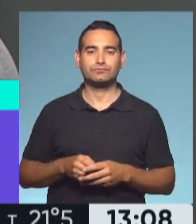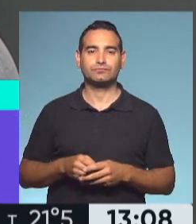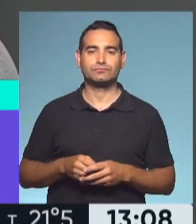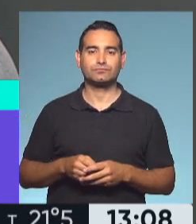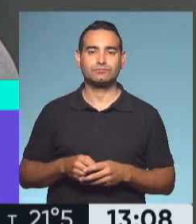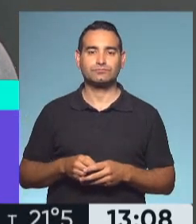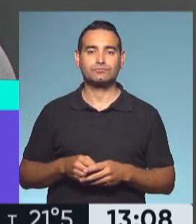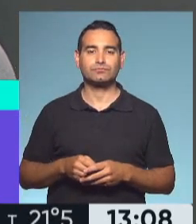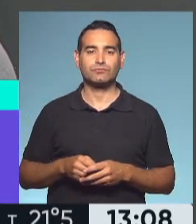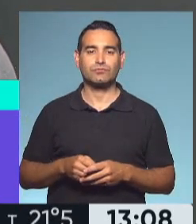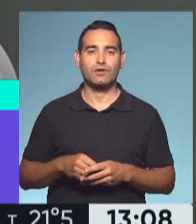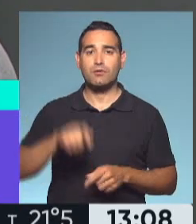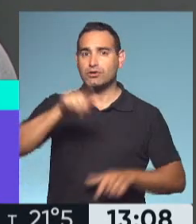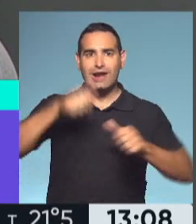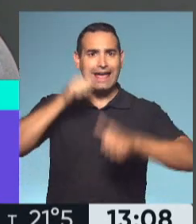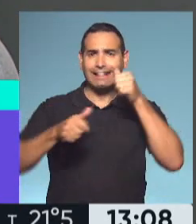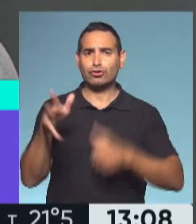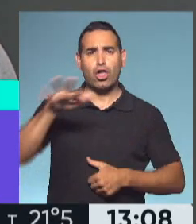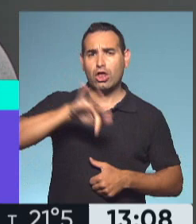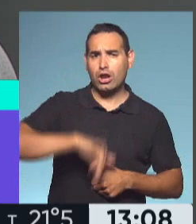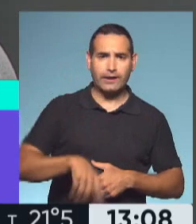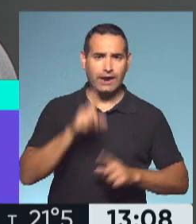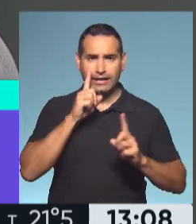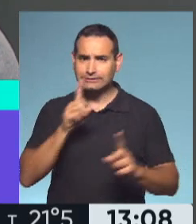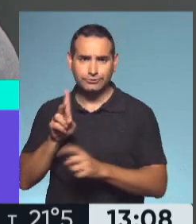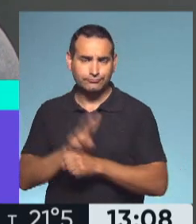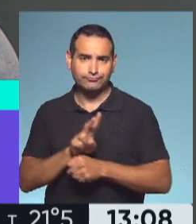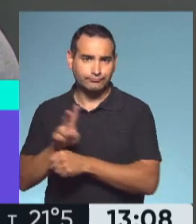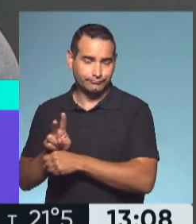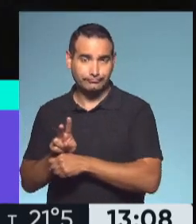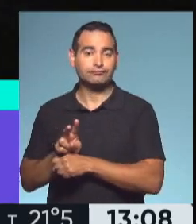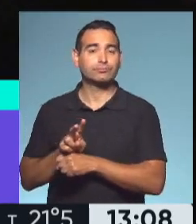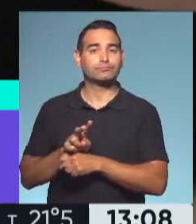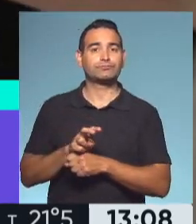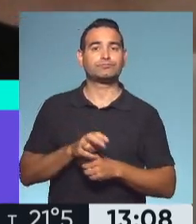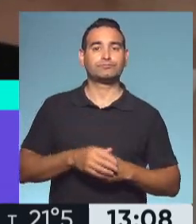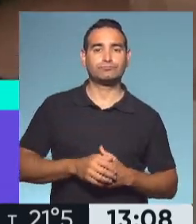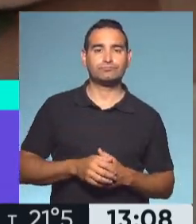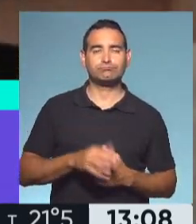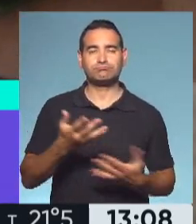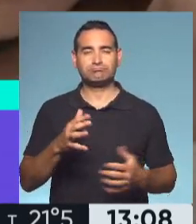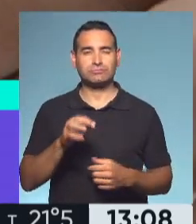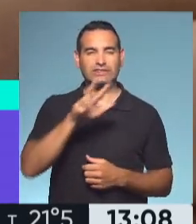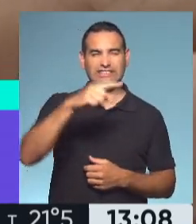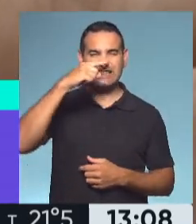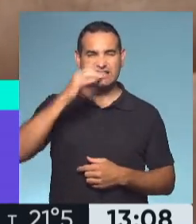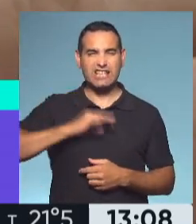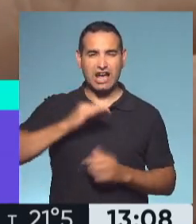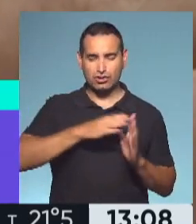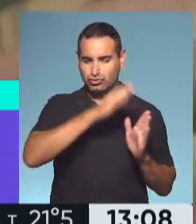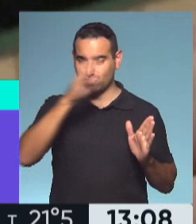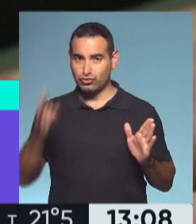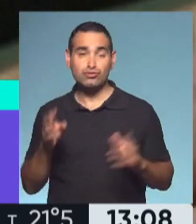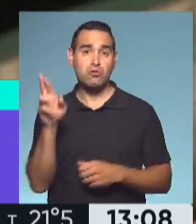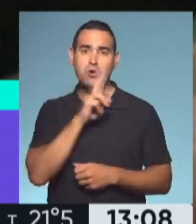y bueno, recibían heridos todos los días, todo el tiempo, una vez que empezó la guerra. Durante 37 años, ellas